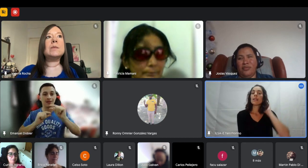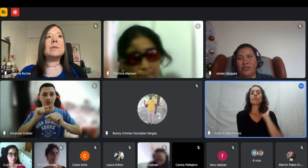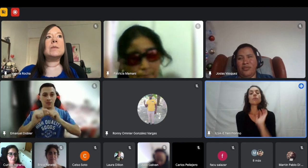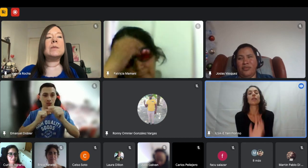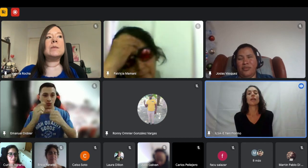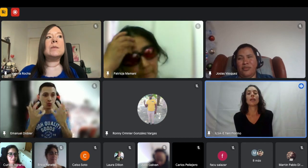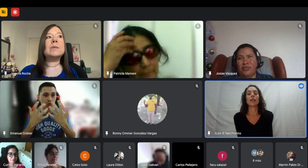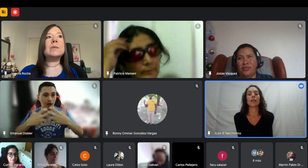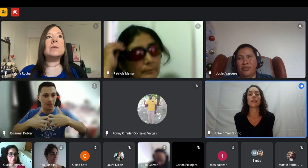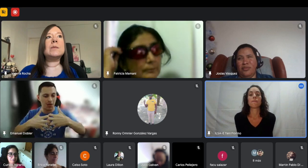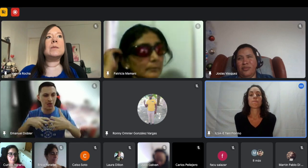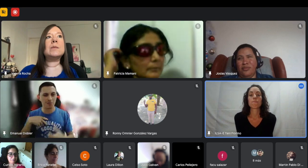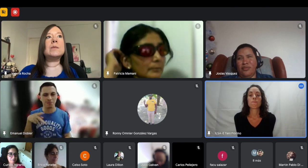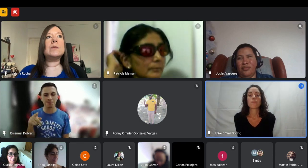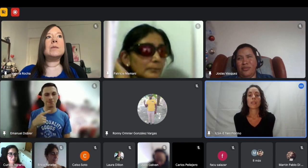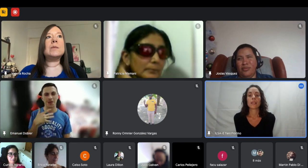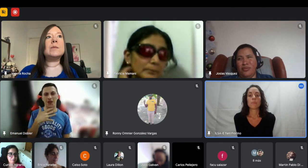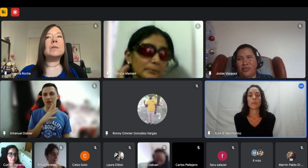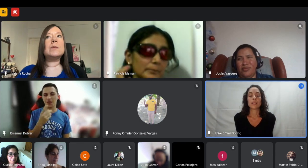sobre